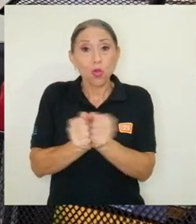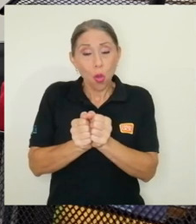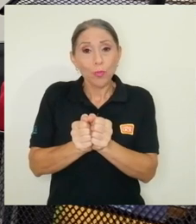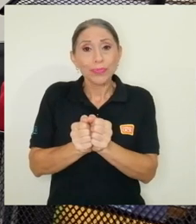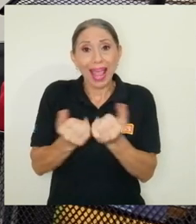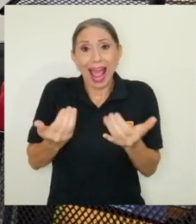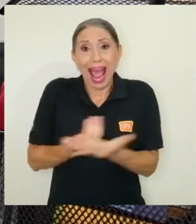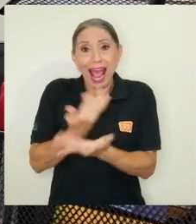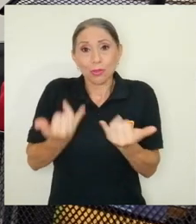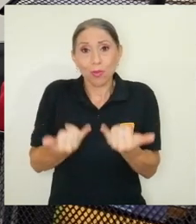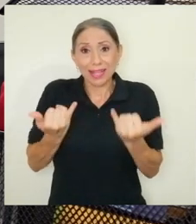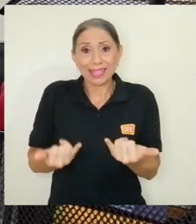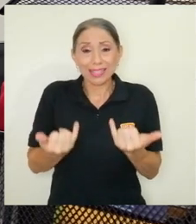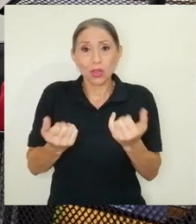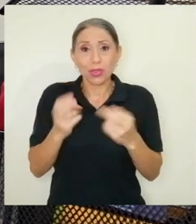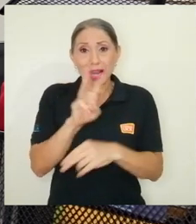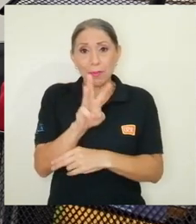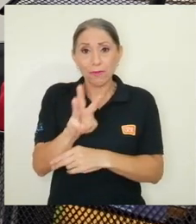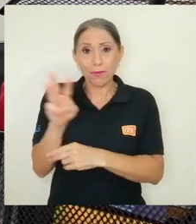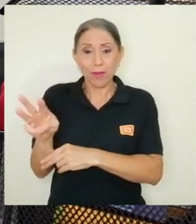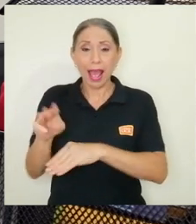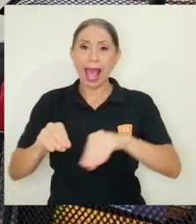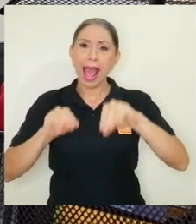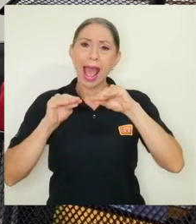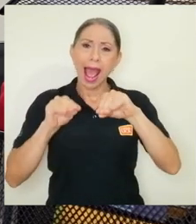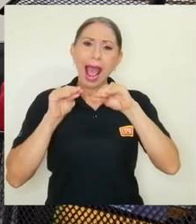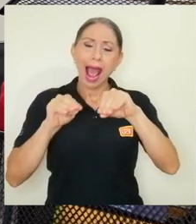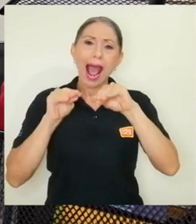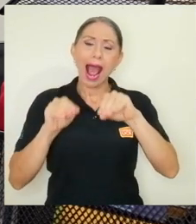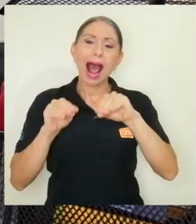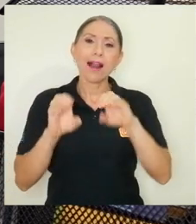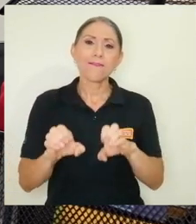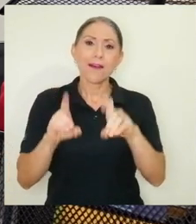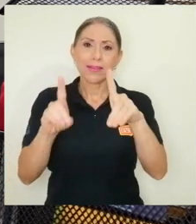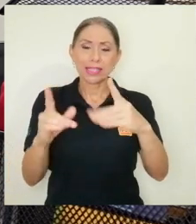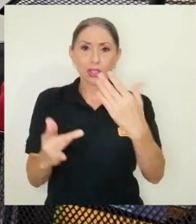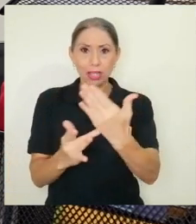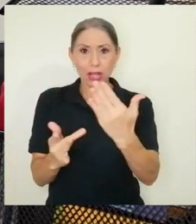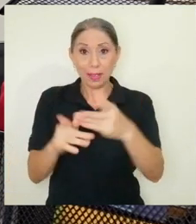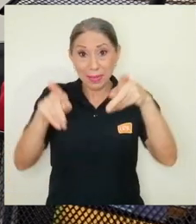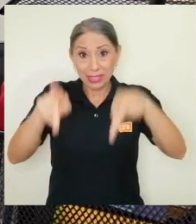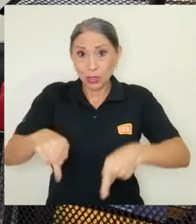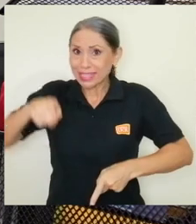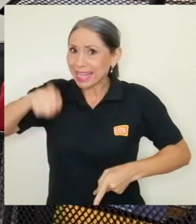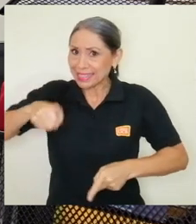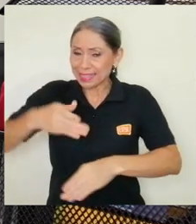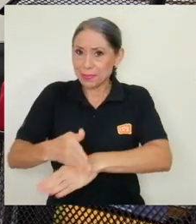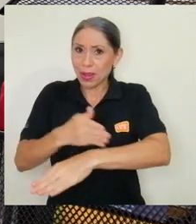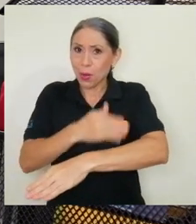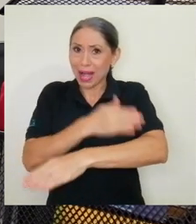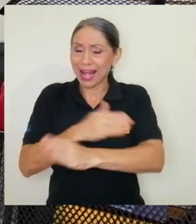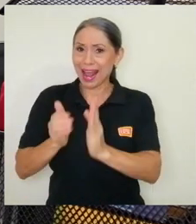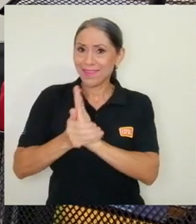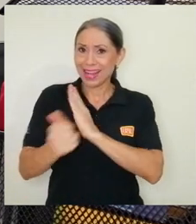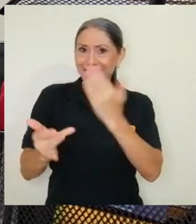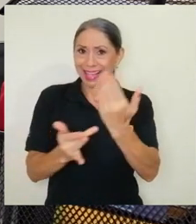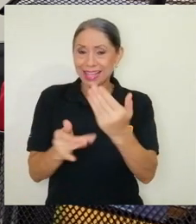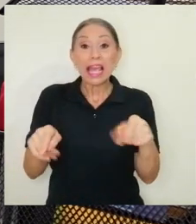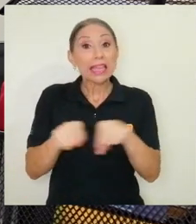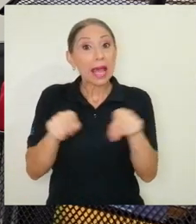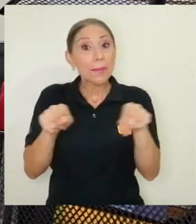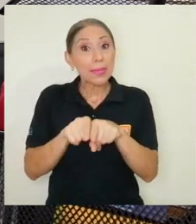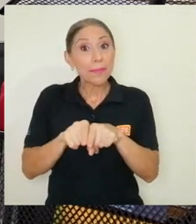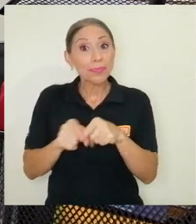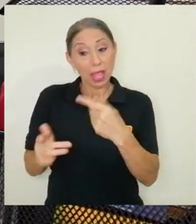plataforma, también alfabetización digital a las personas que necesiten mejorar sus habilidades digitales y al mismo tiempo la